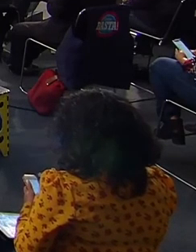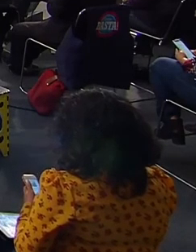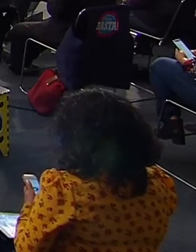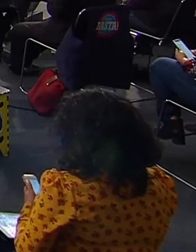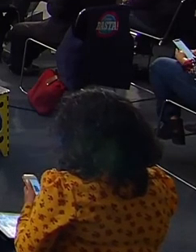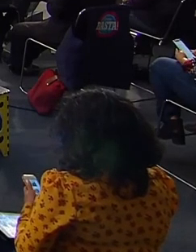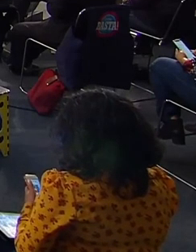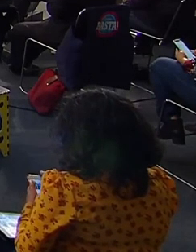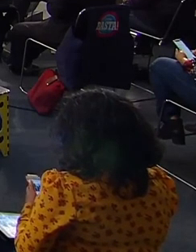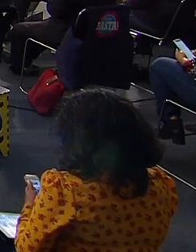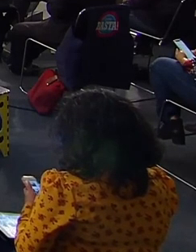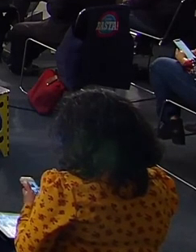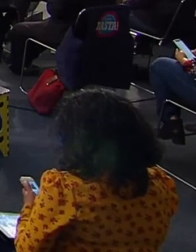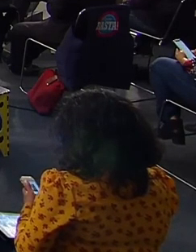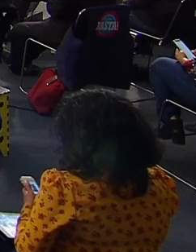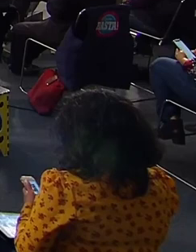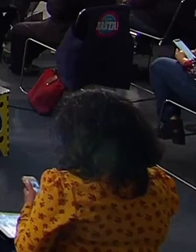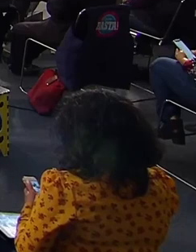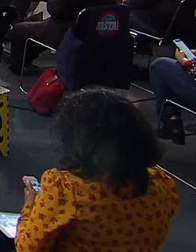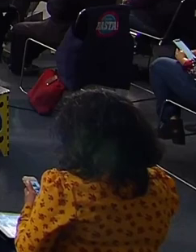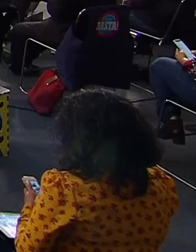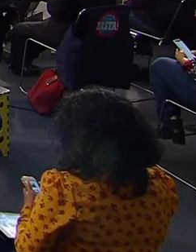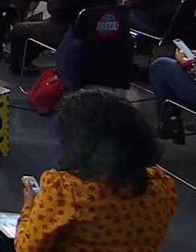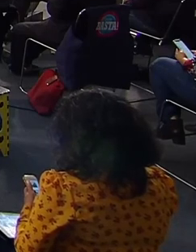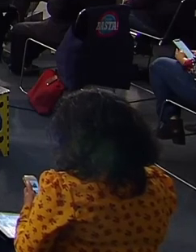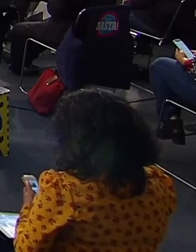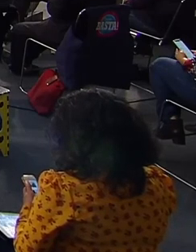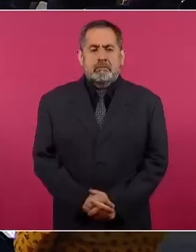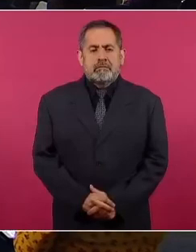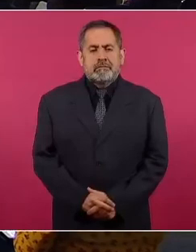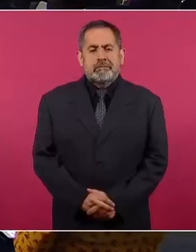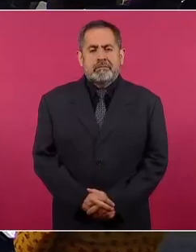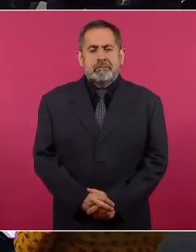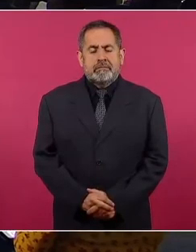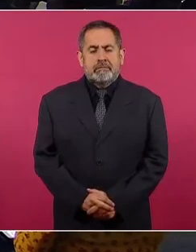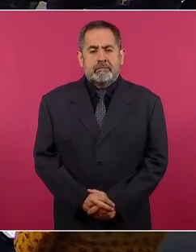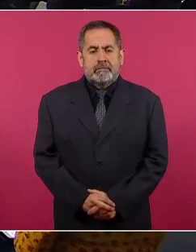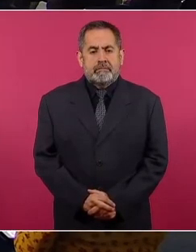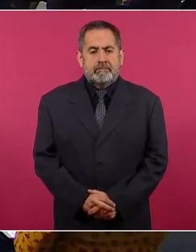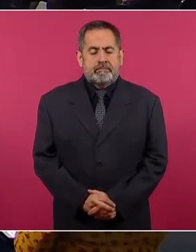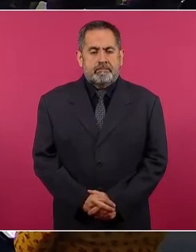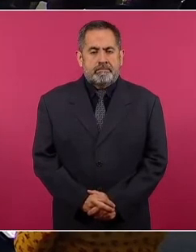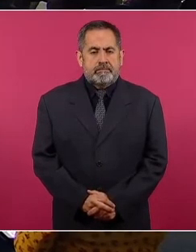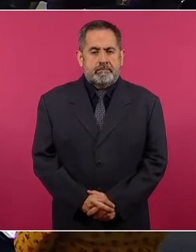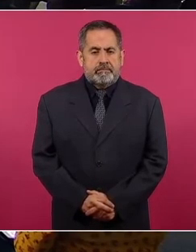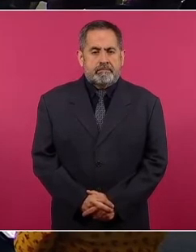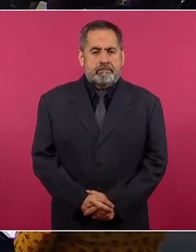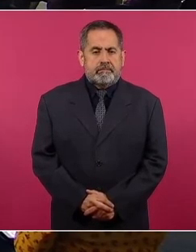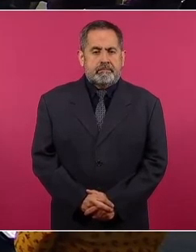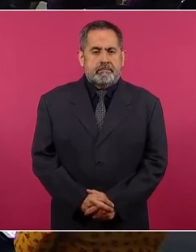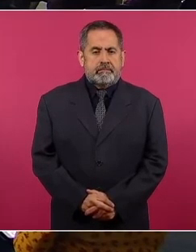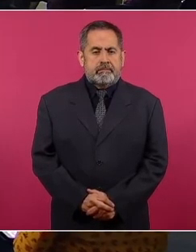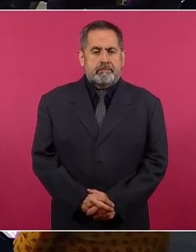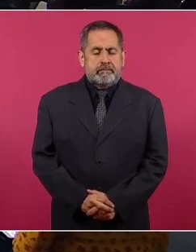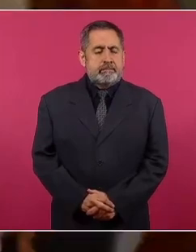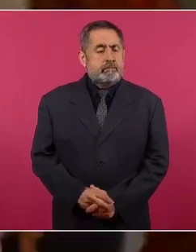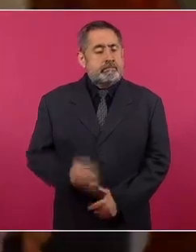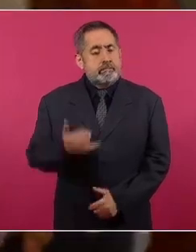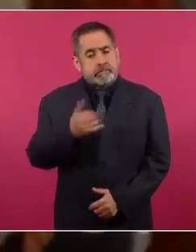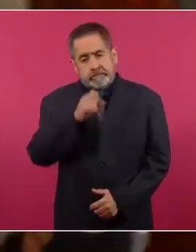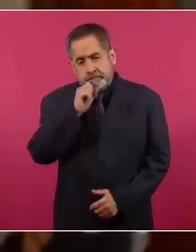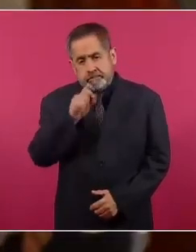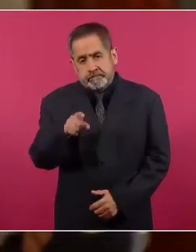se ha recuperado del 19 al 22 en un 65 por ciento y en